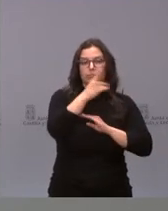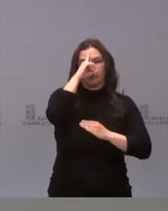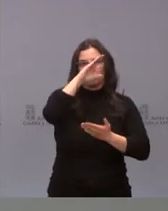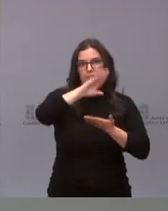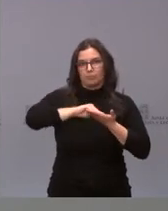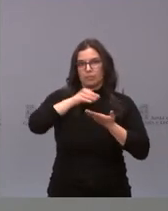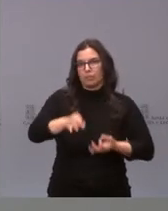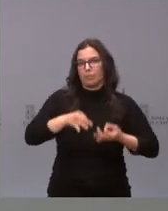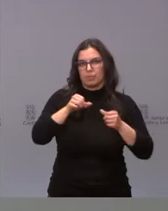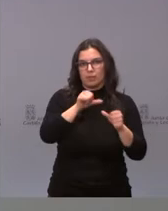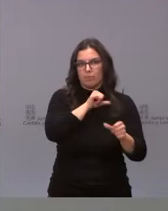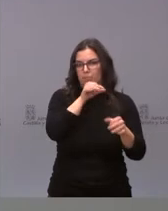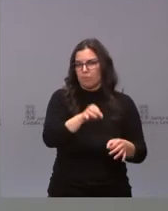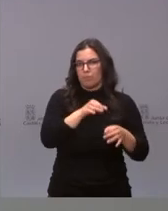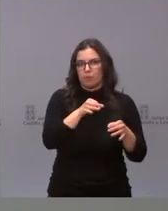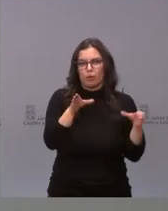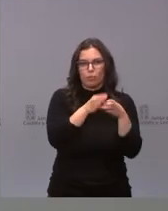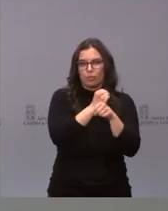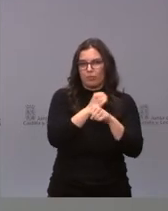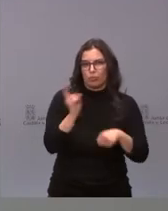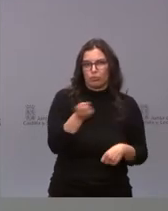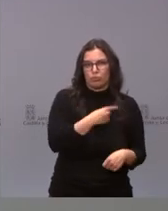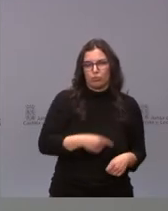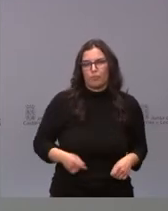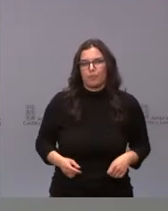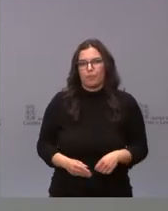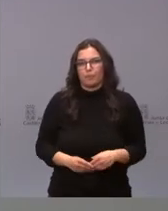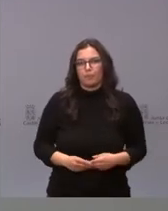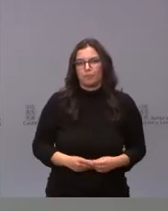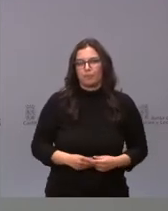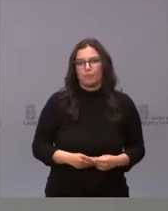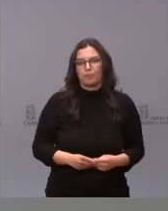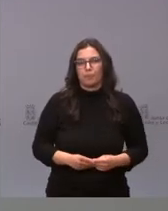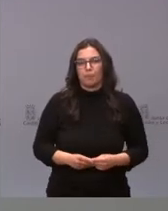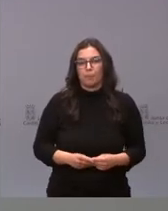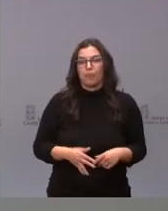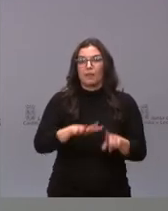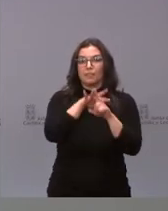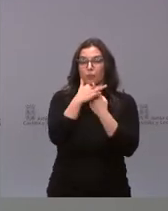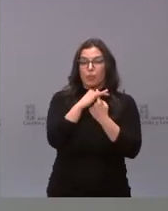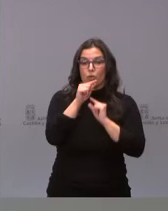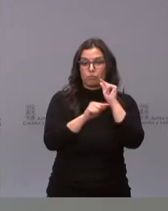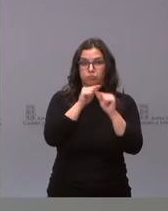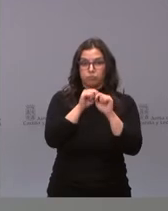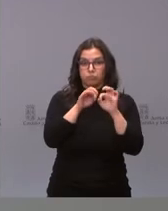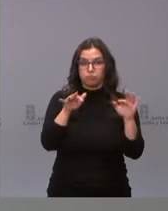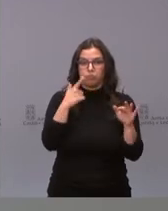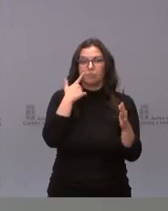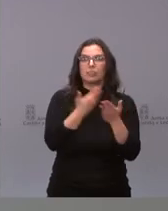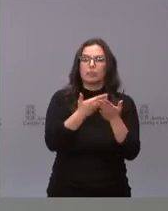hecho siempre con todos los grupos de trabajo que ponemos en marcha. La situación epidemiológica muestra un aumento